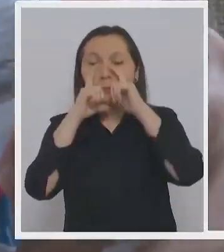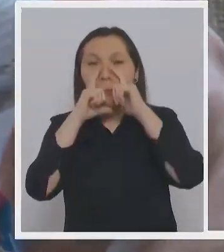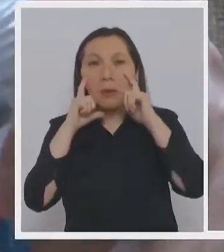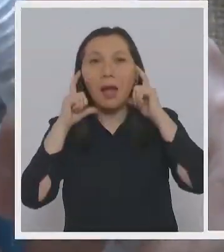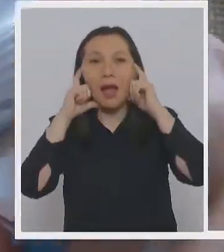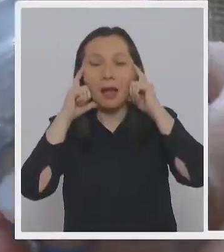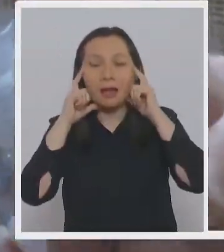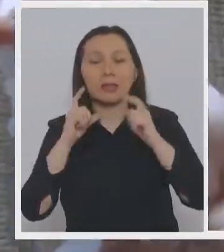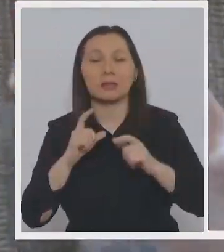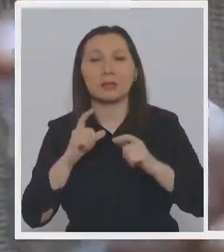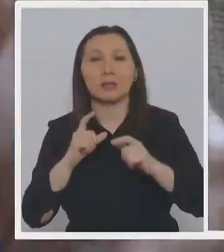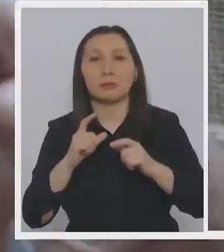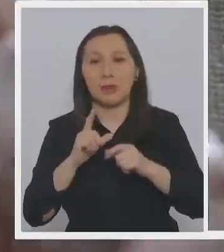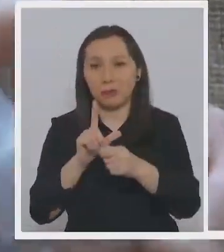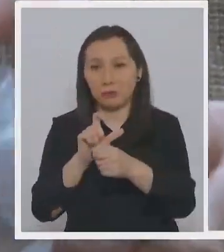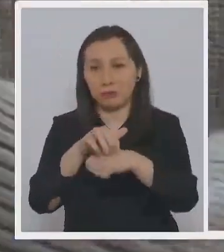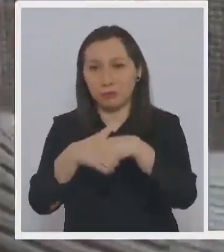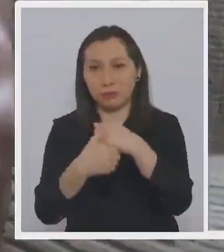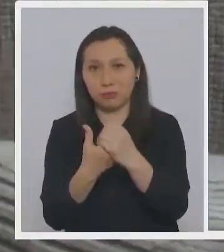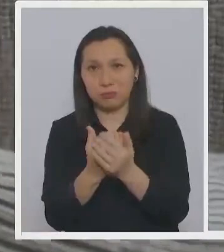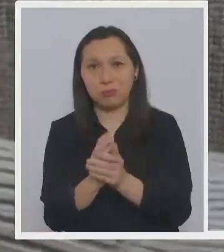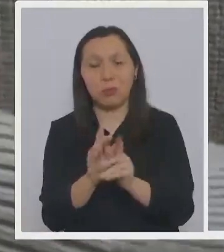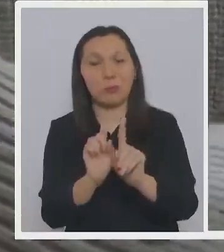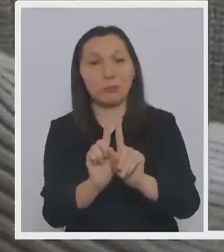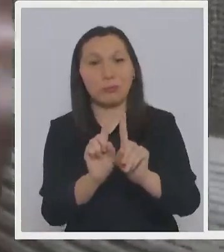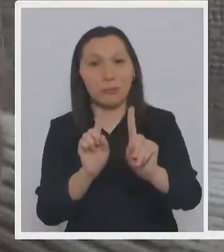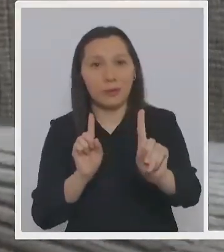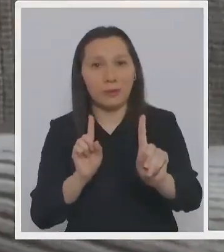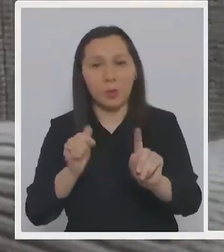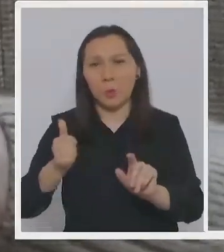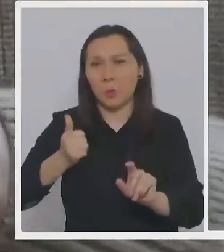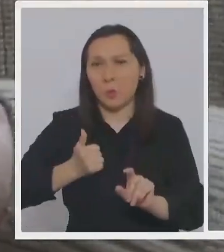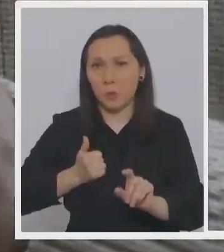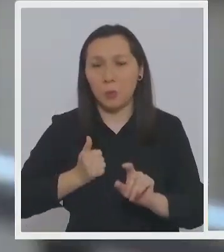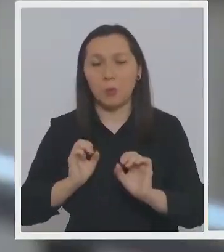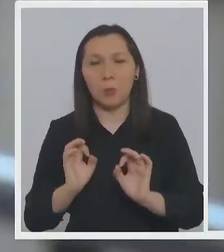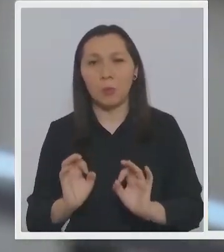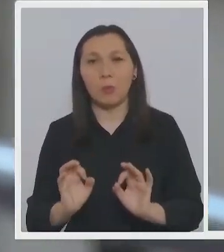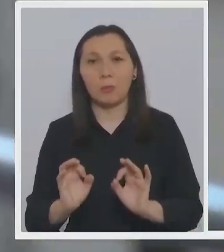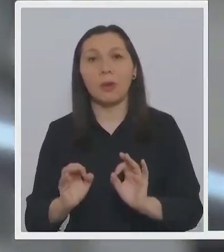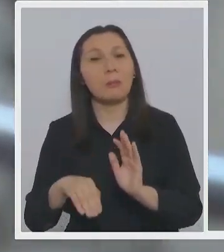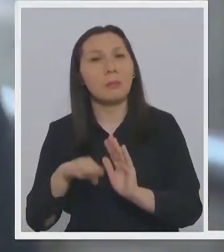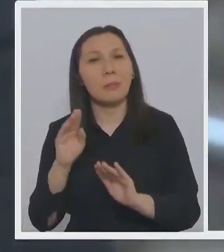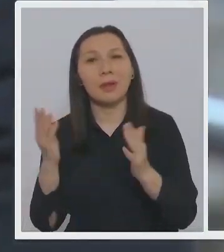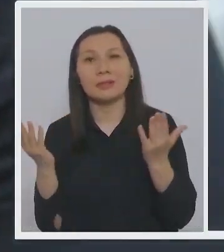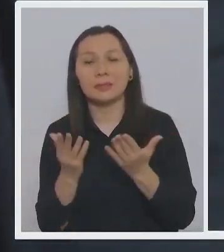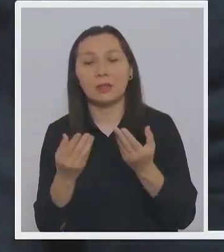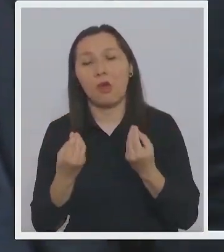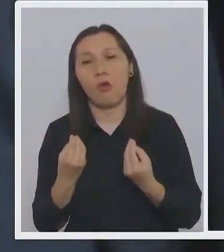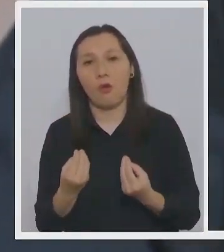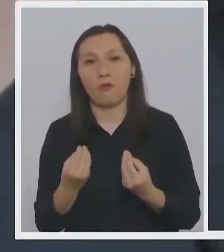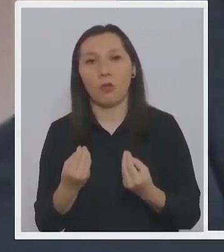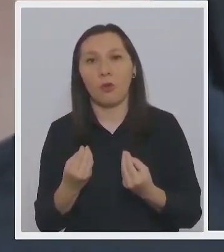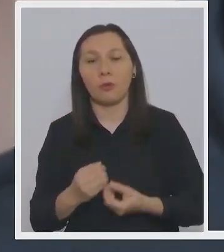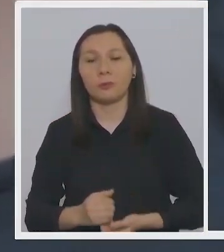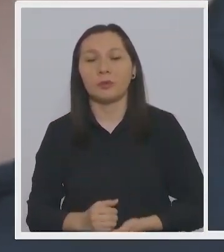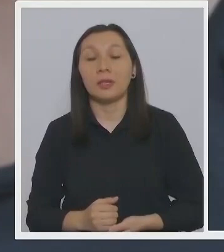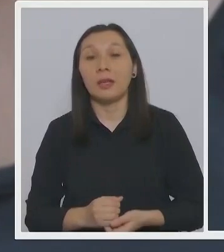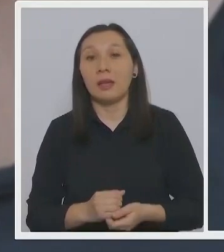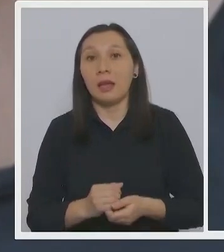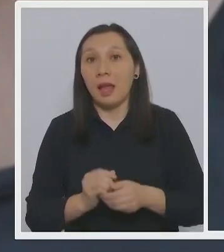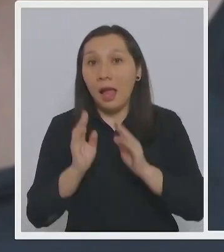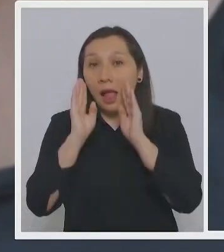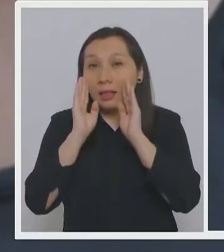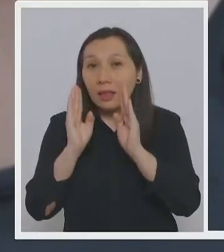mascarilla, el uso del alcohol gel, el distanciamiento físico y sobre todo, obviamente, la